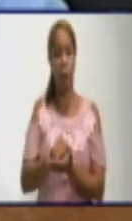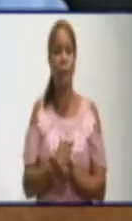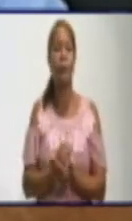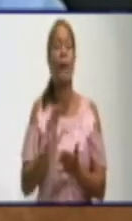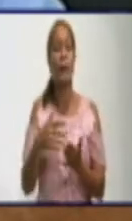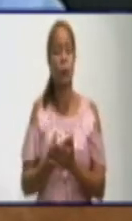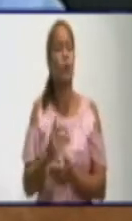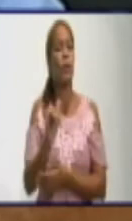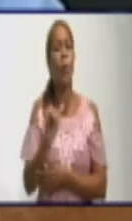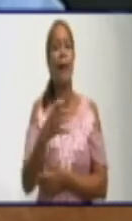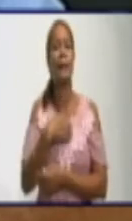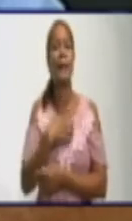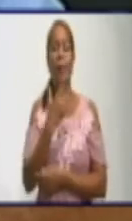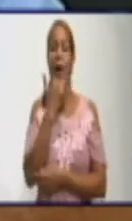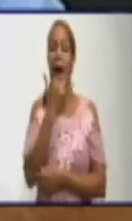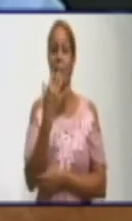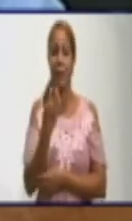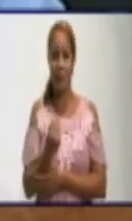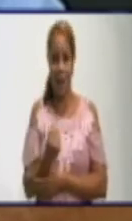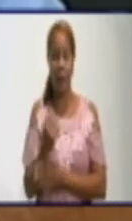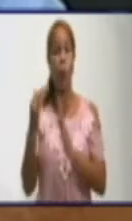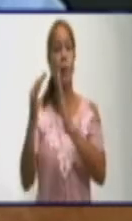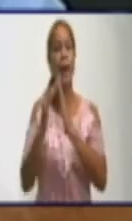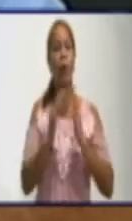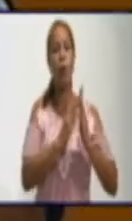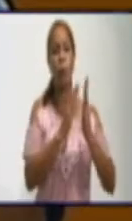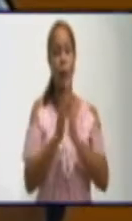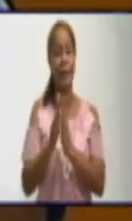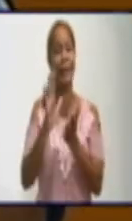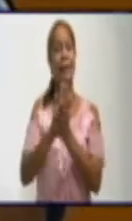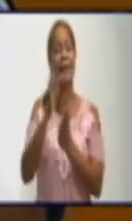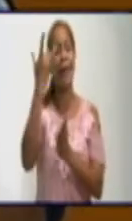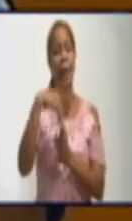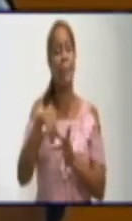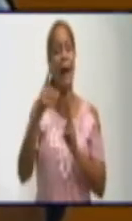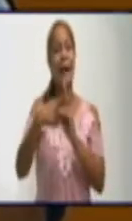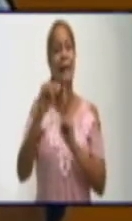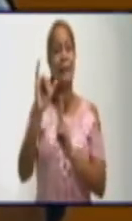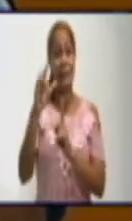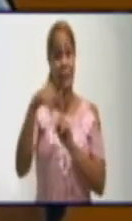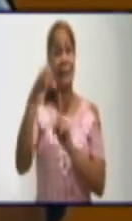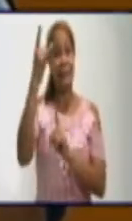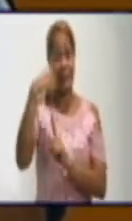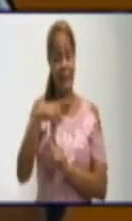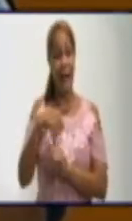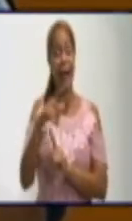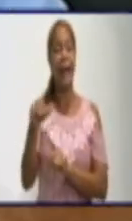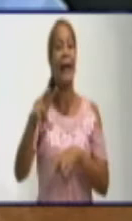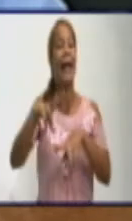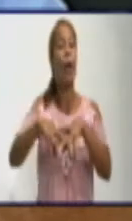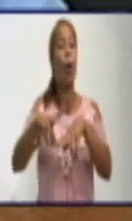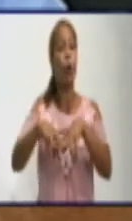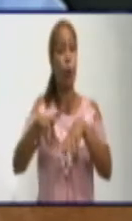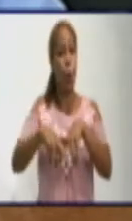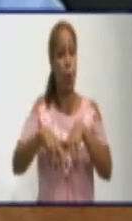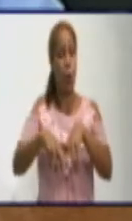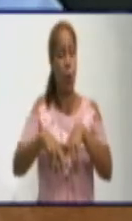afectado también la comunidad de La Mayita, aquí en el horno de Guisa,